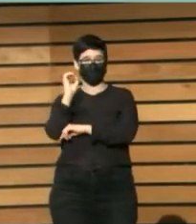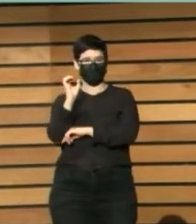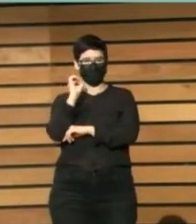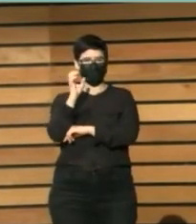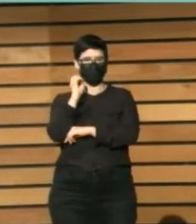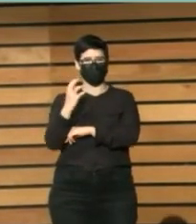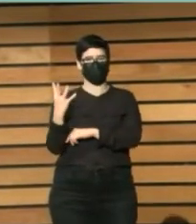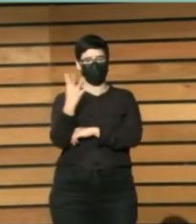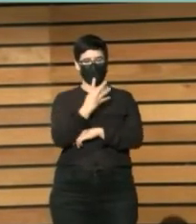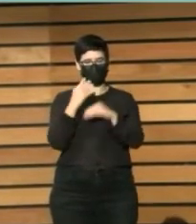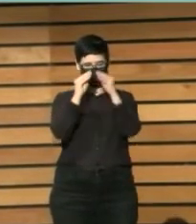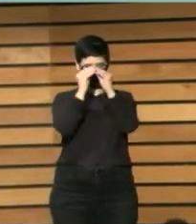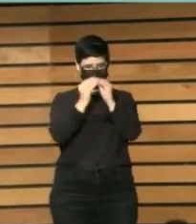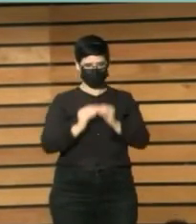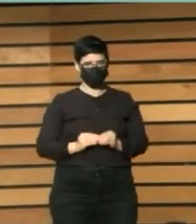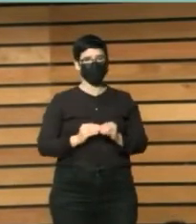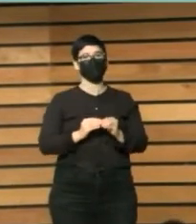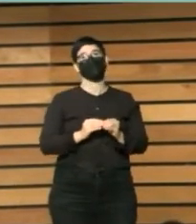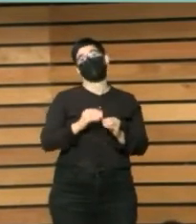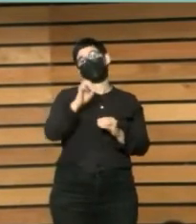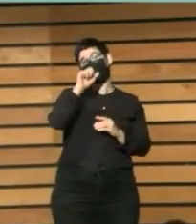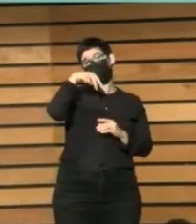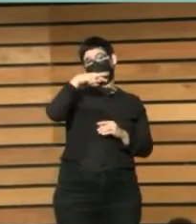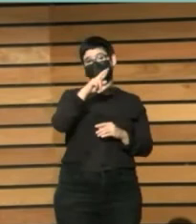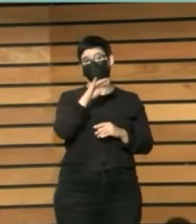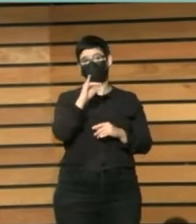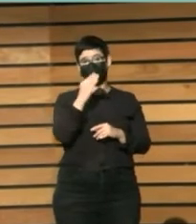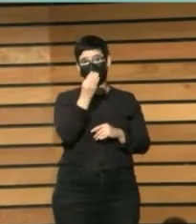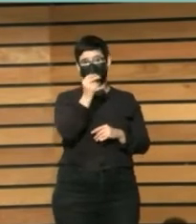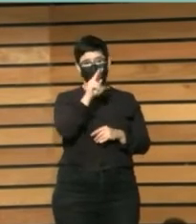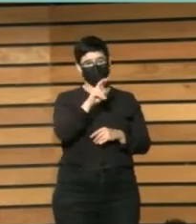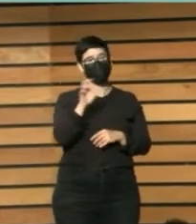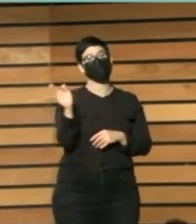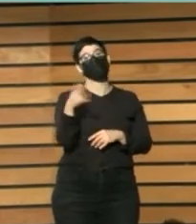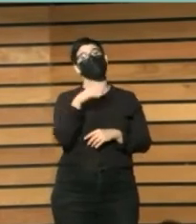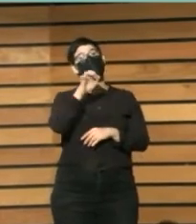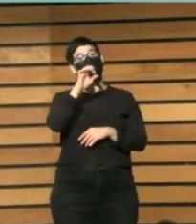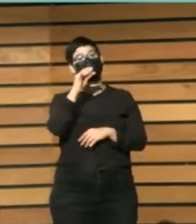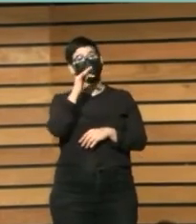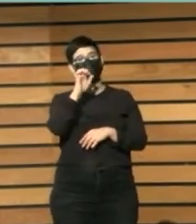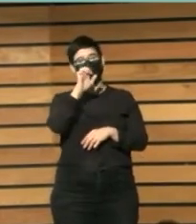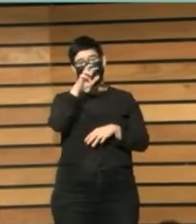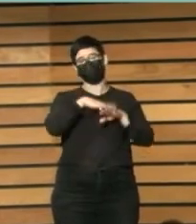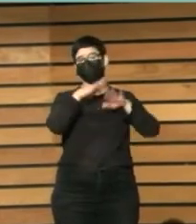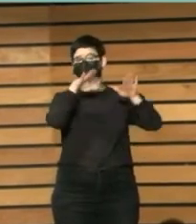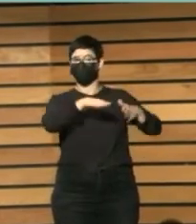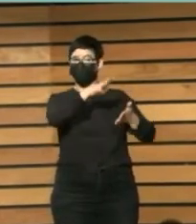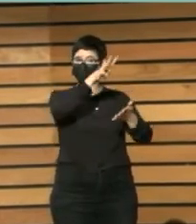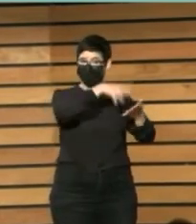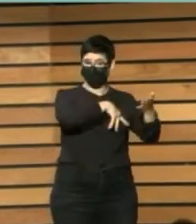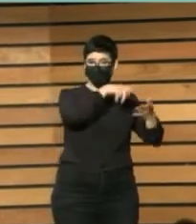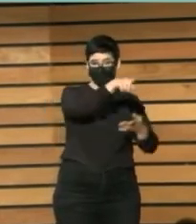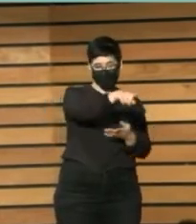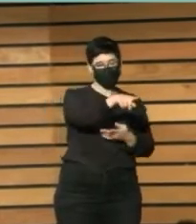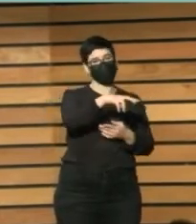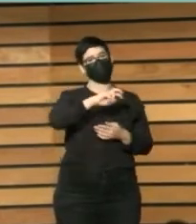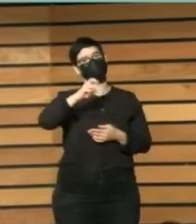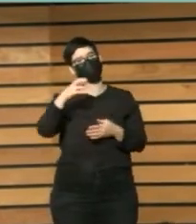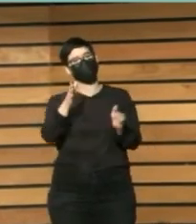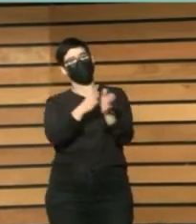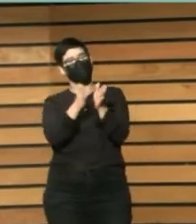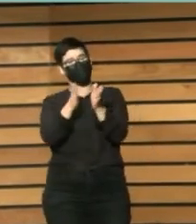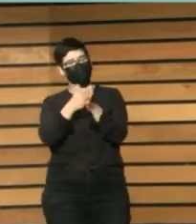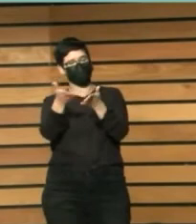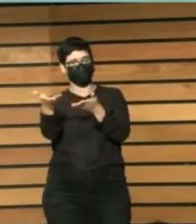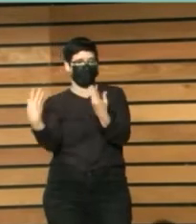personas y que Enric y Esther se quedado en Barcelona, Andreu me acompaña también aquí, pues es mucho más extensa de lo que yo había preparado